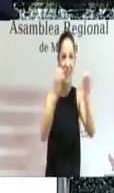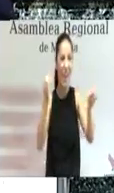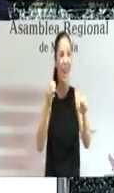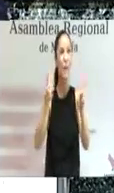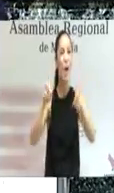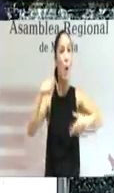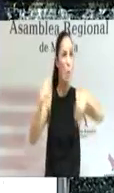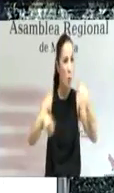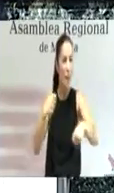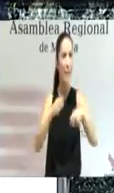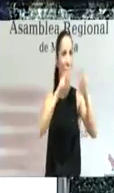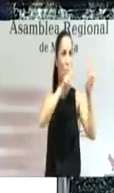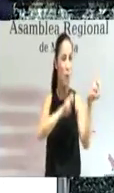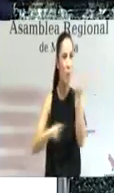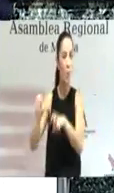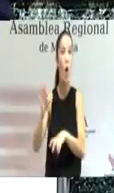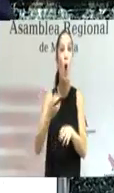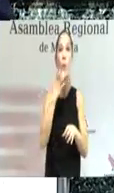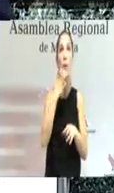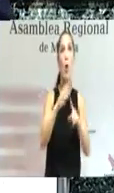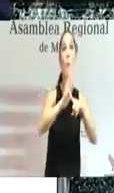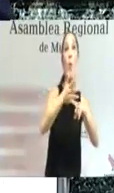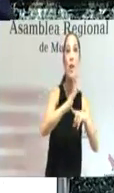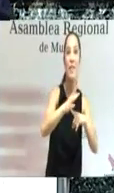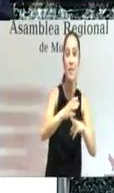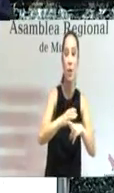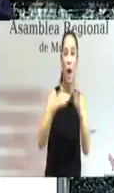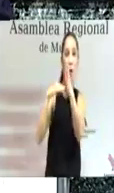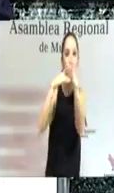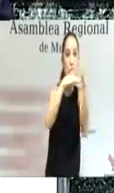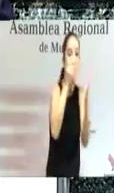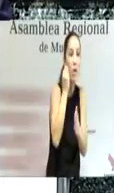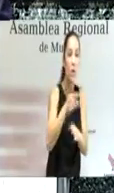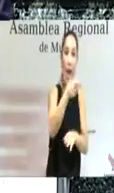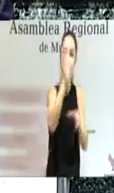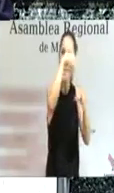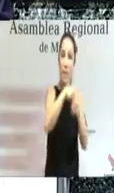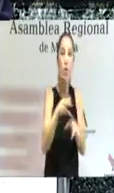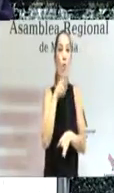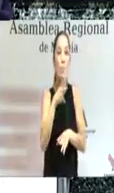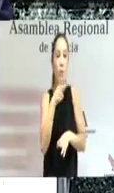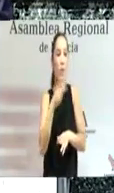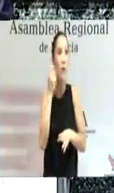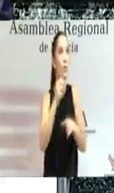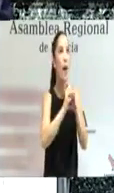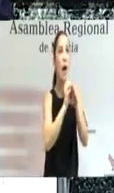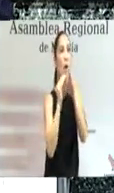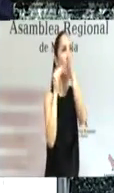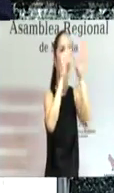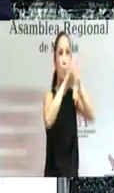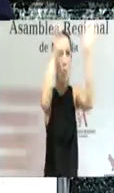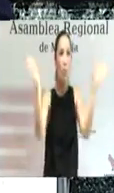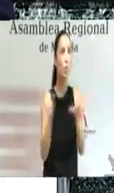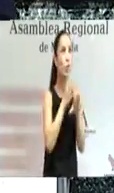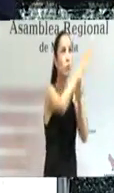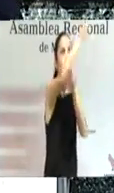de cada camión frigorífico de Molina de Segura que transporta fruta y hortaliza al resto del mundo desde el campo de Cartagena por